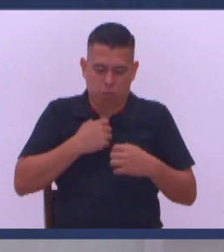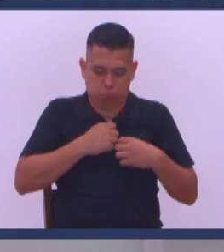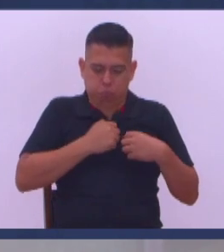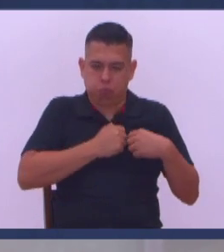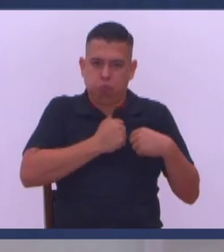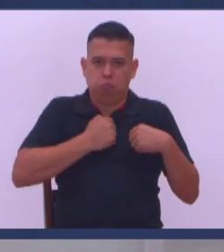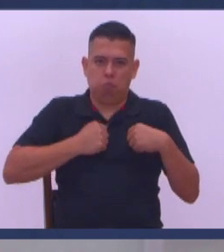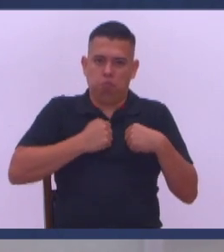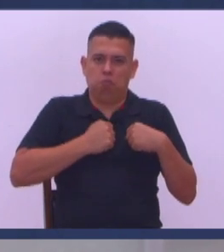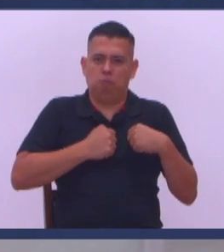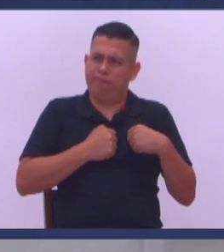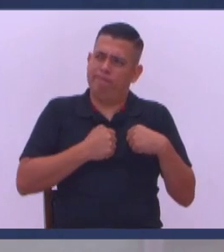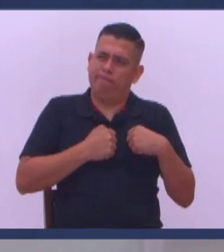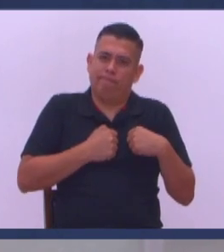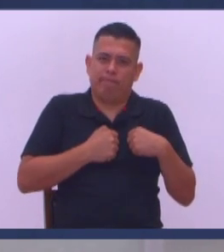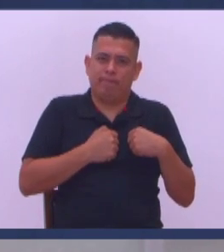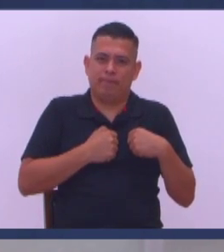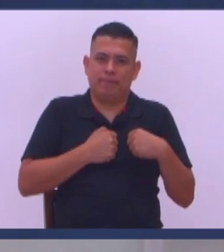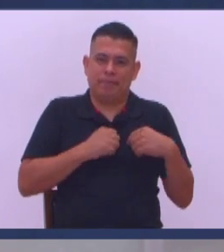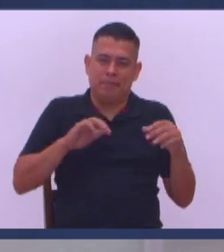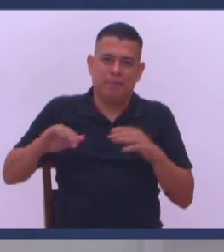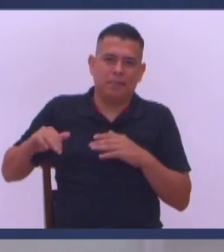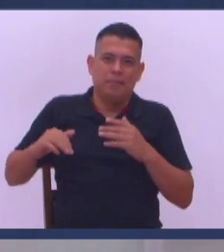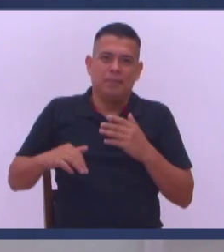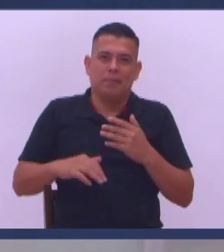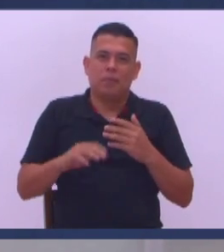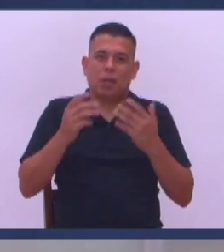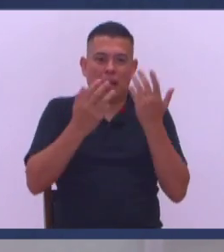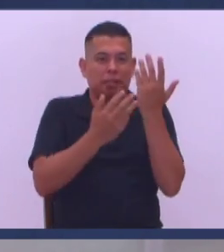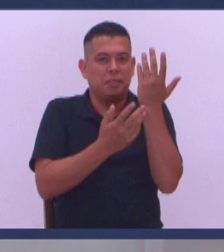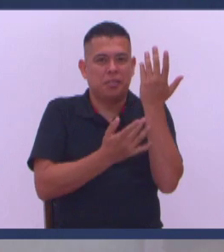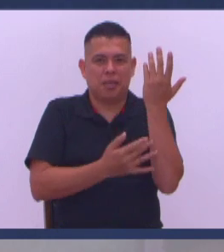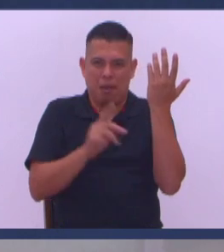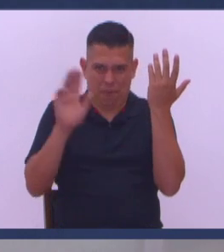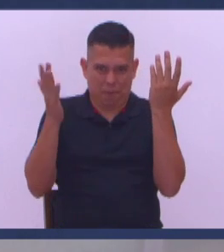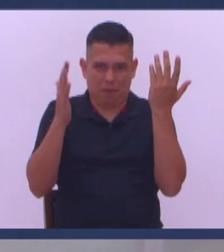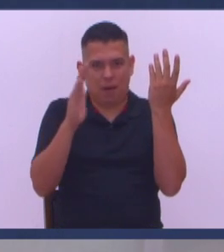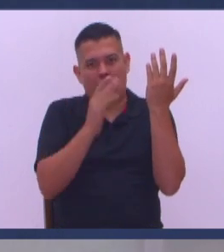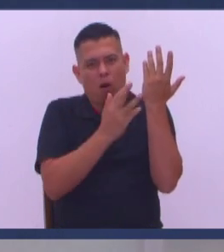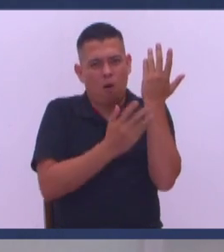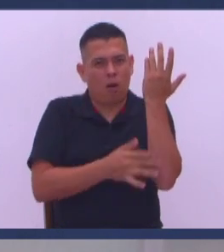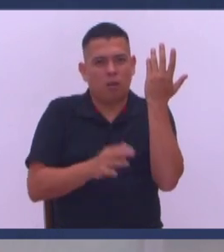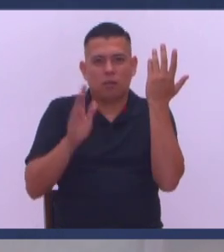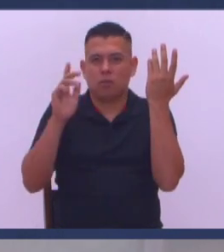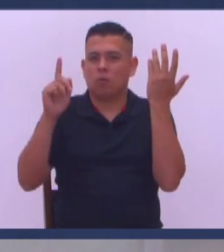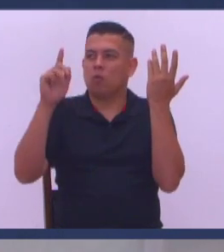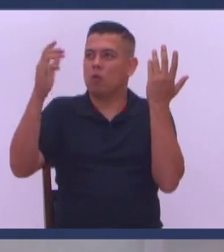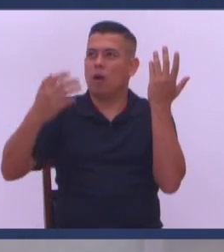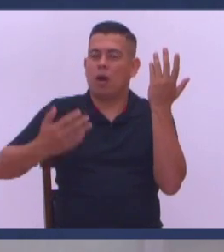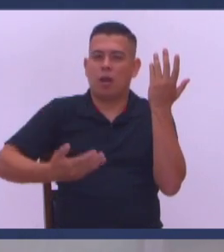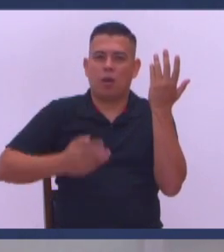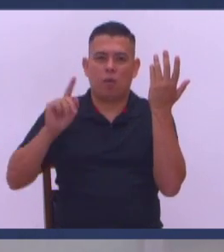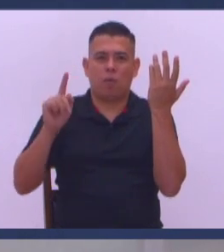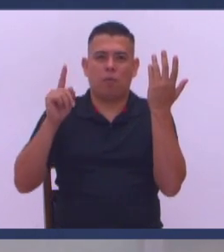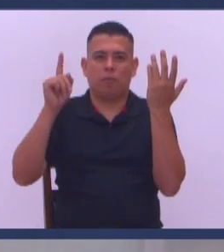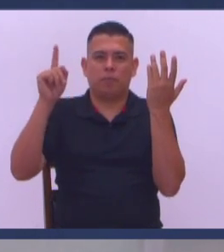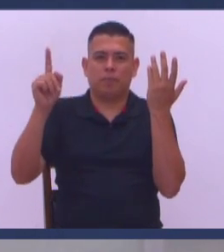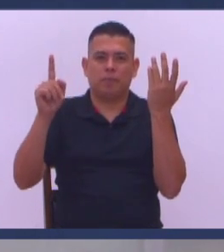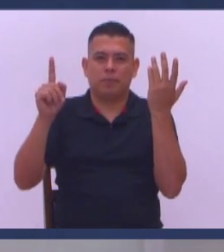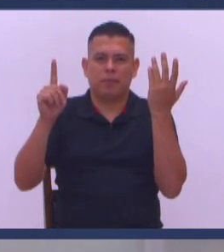Jabón La sangre Preciosa sangre Del unigénito Ok